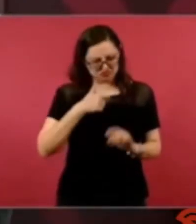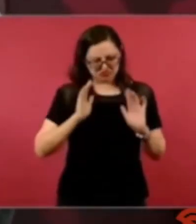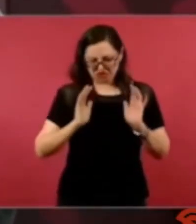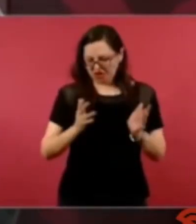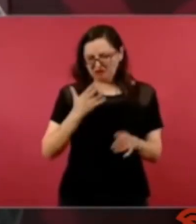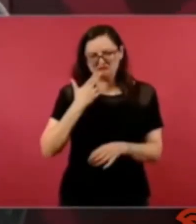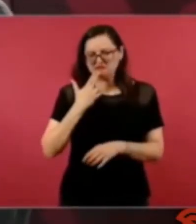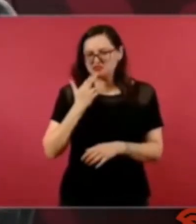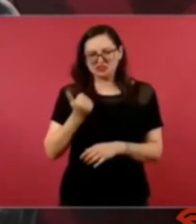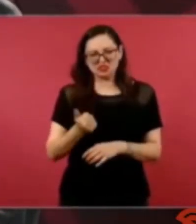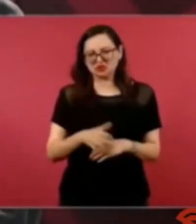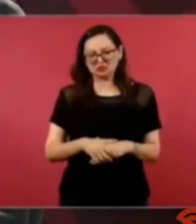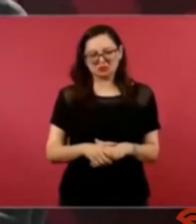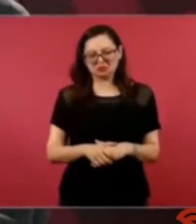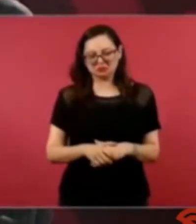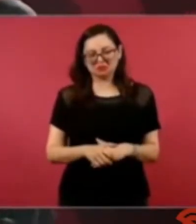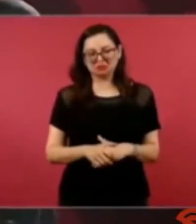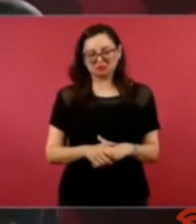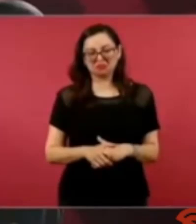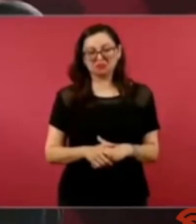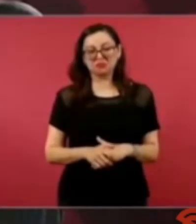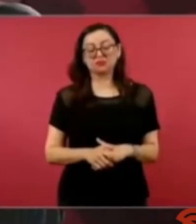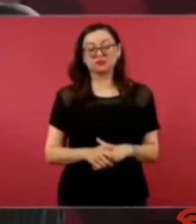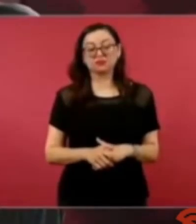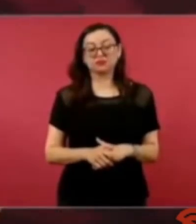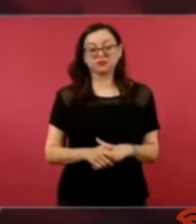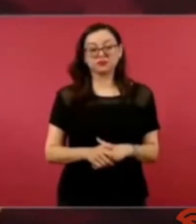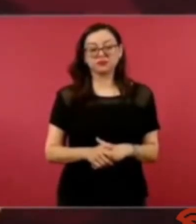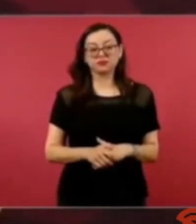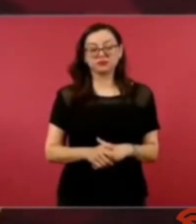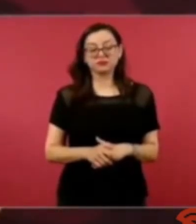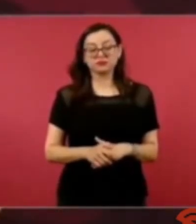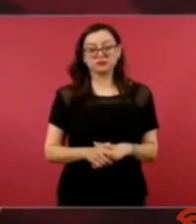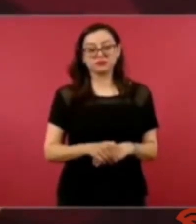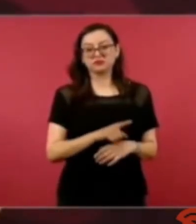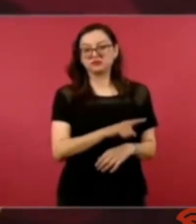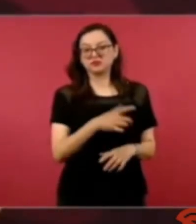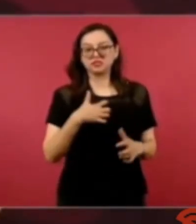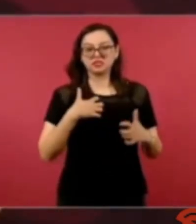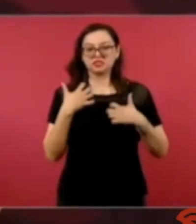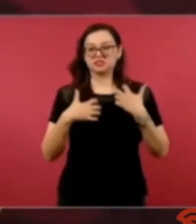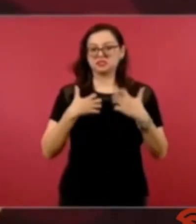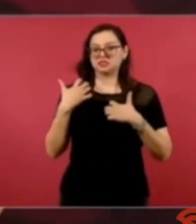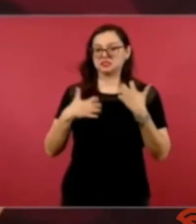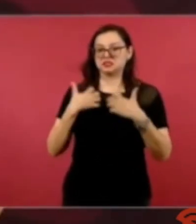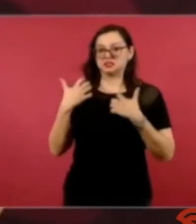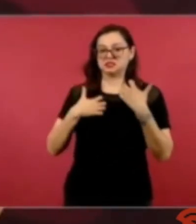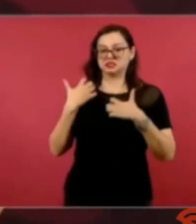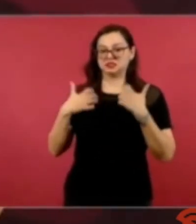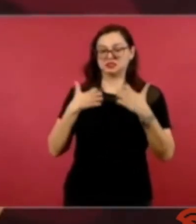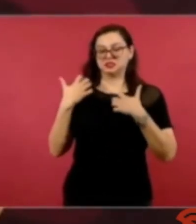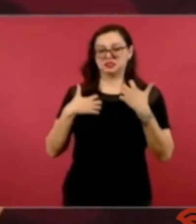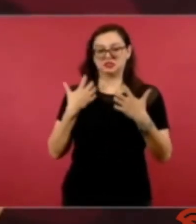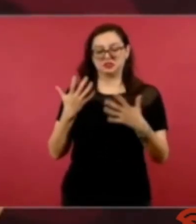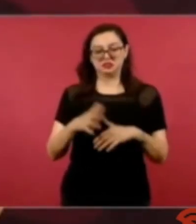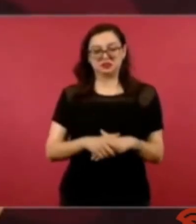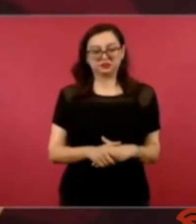pero este se enojan los que simpatizan con nosotros